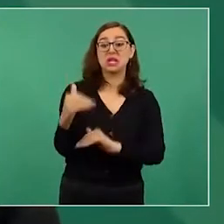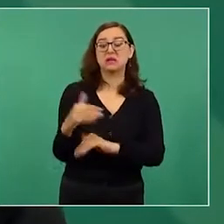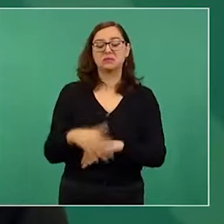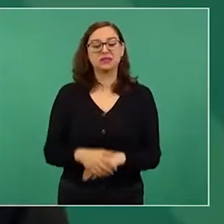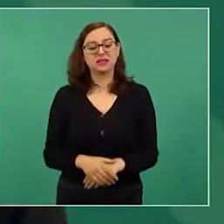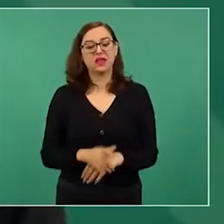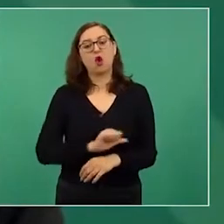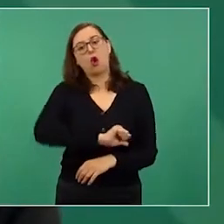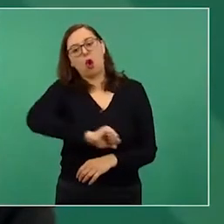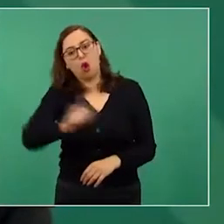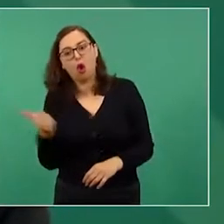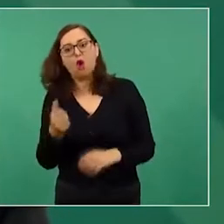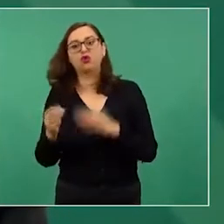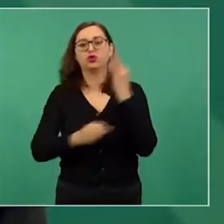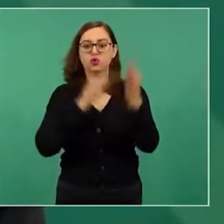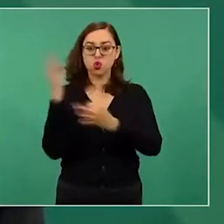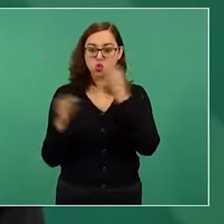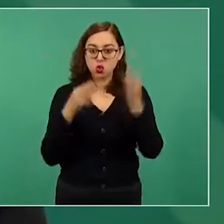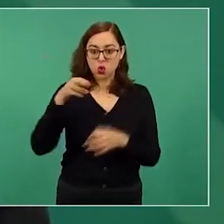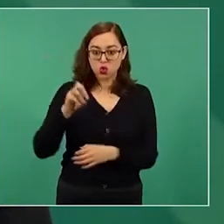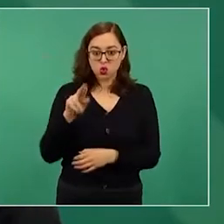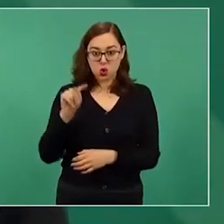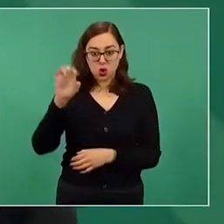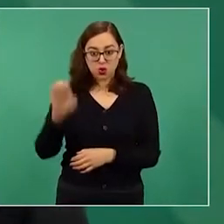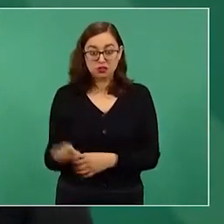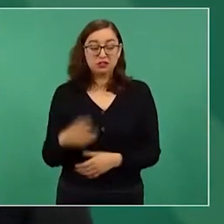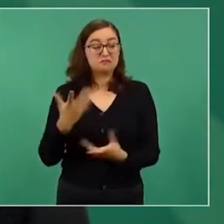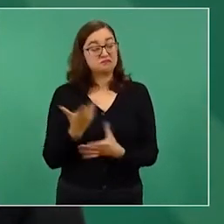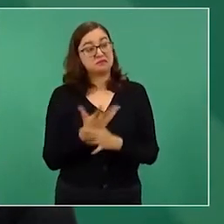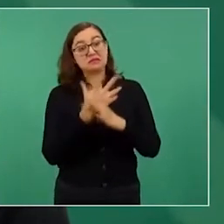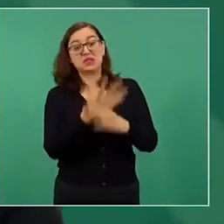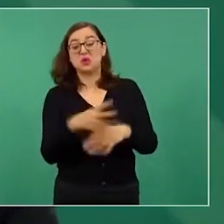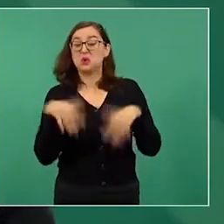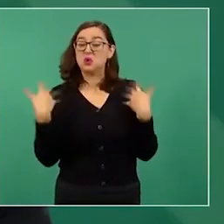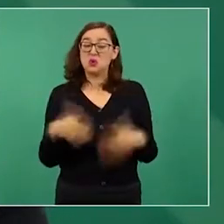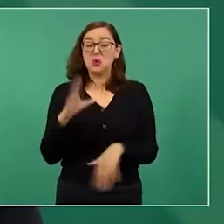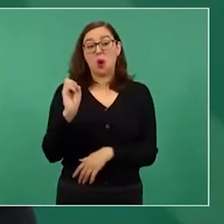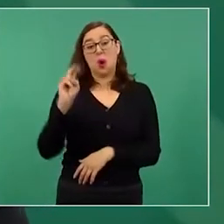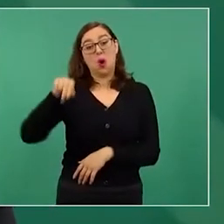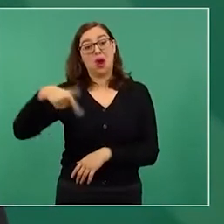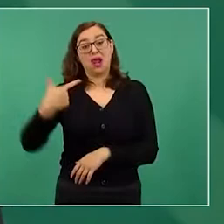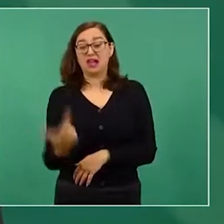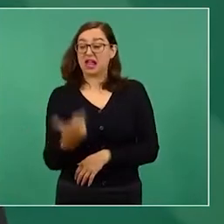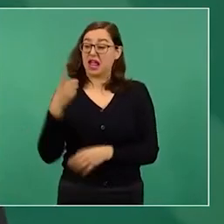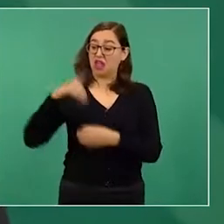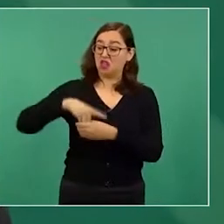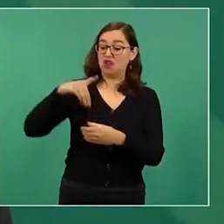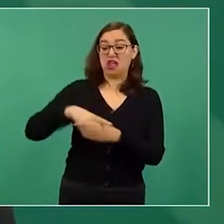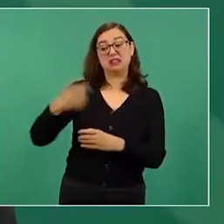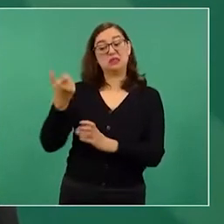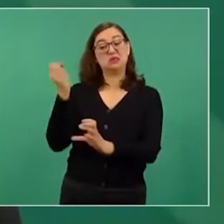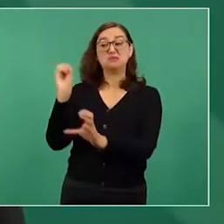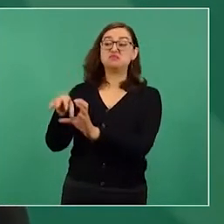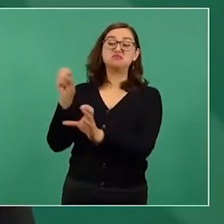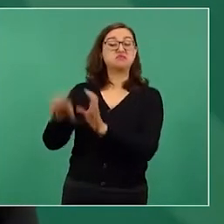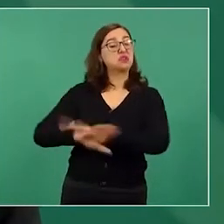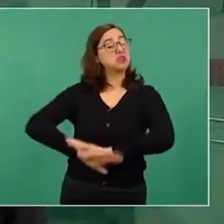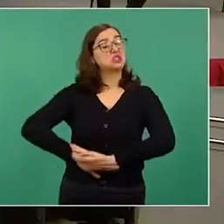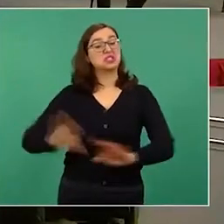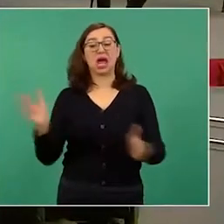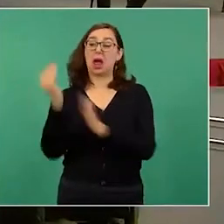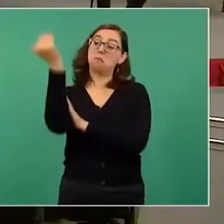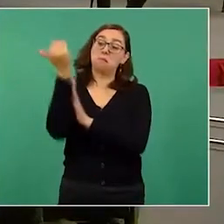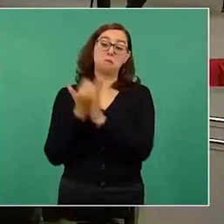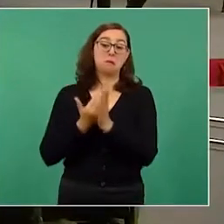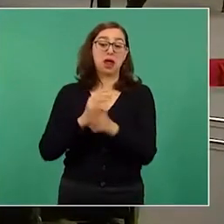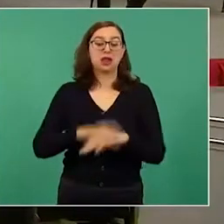el Norte alertó que caerán 40 por ciento las donaciones para las organizaciones de la sociedad civil. Sí, de Nuevo León.